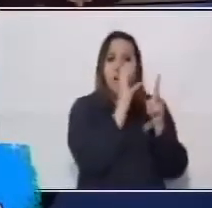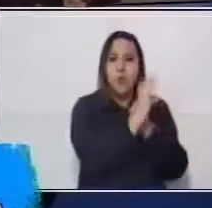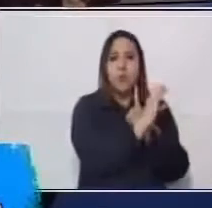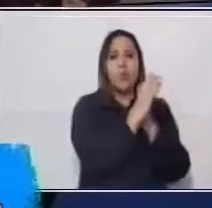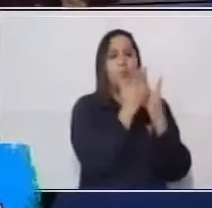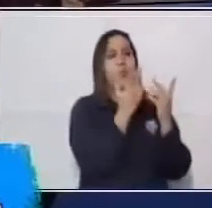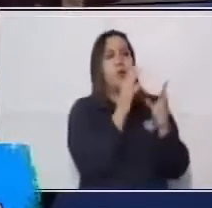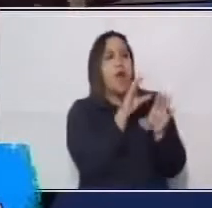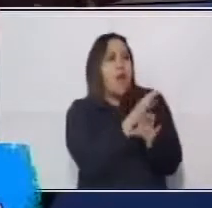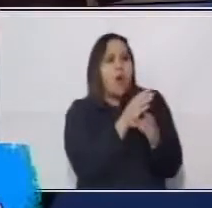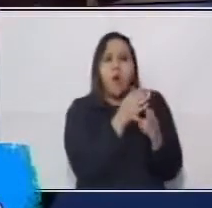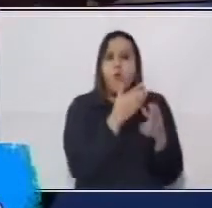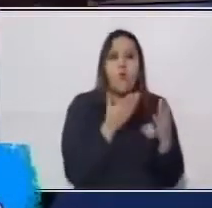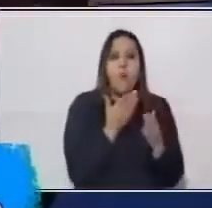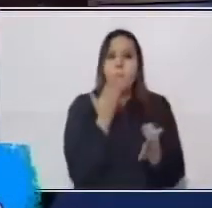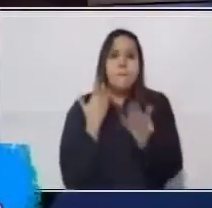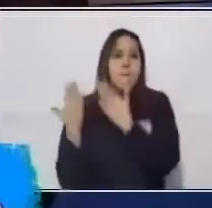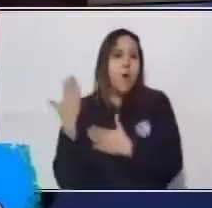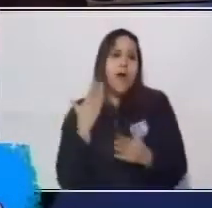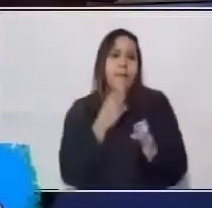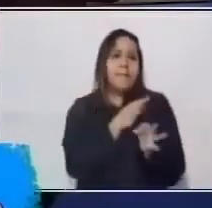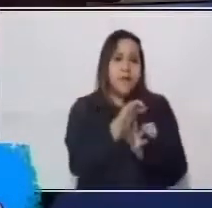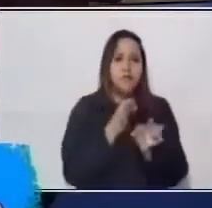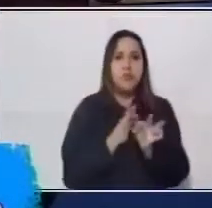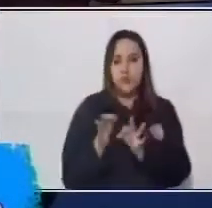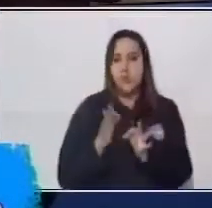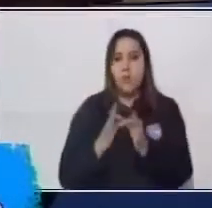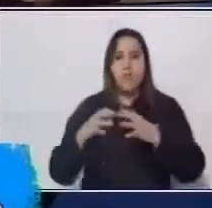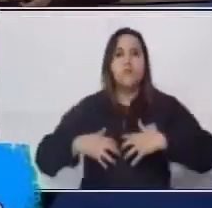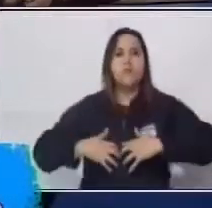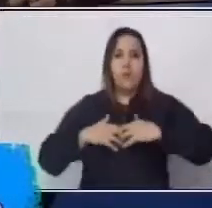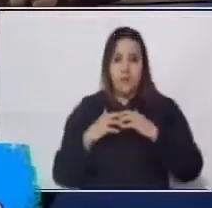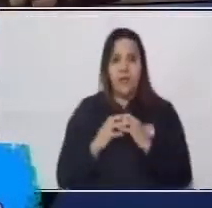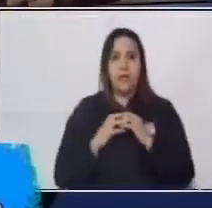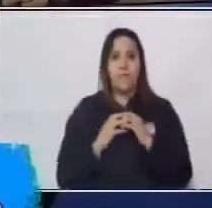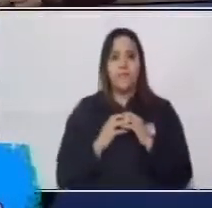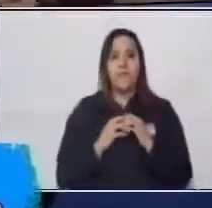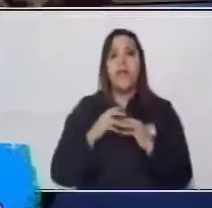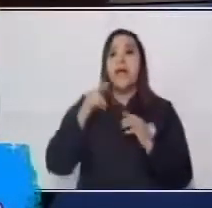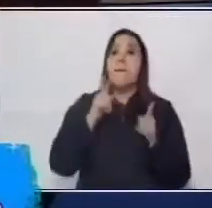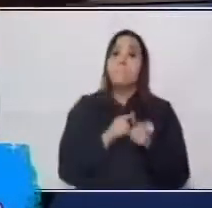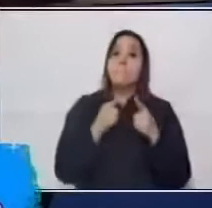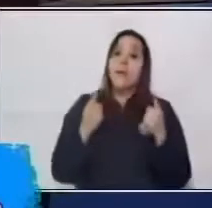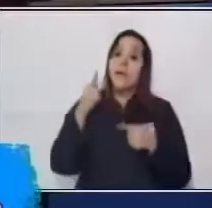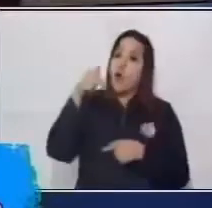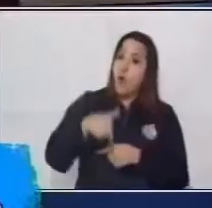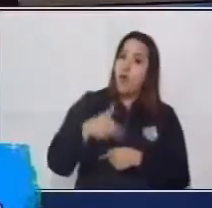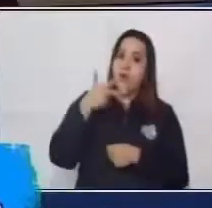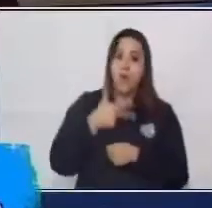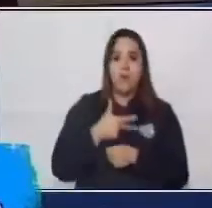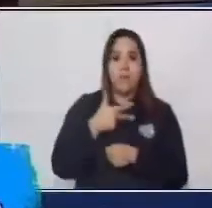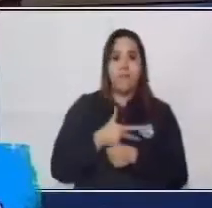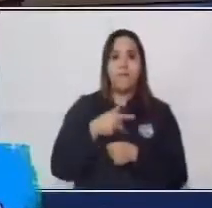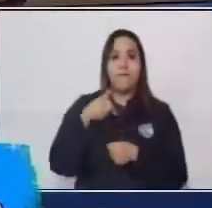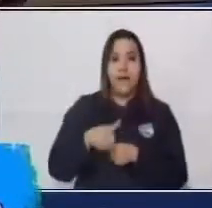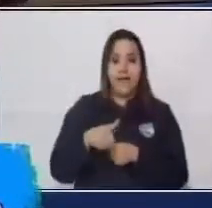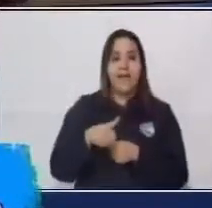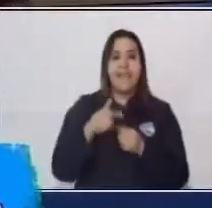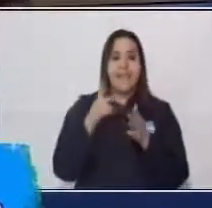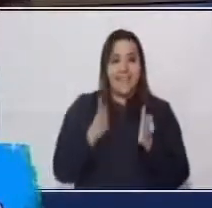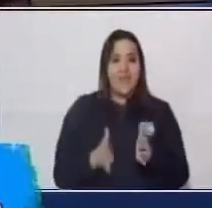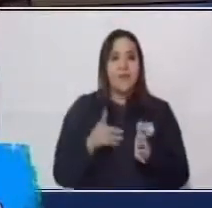estos pueblos. Y ya que somos guatemaltecos, hoy vamos a conocer una de las historias de la literatura